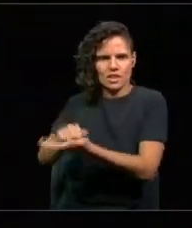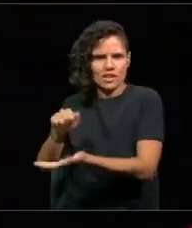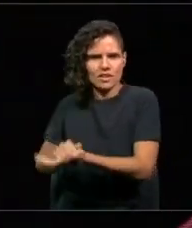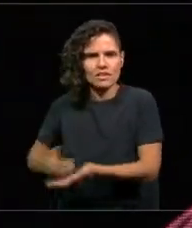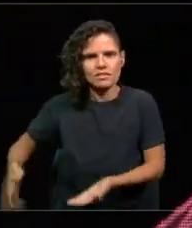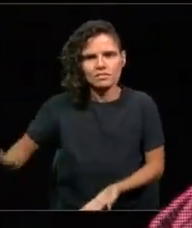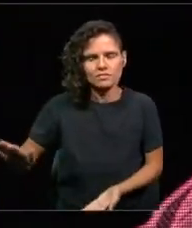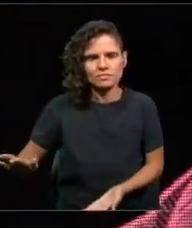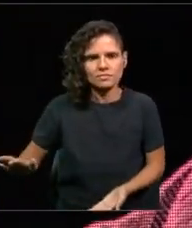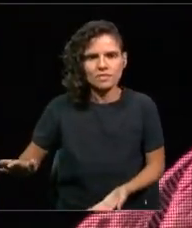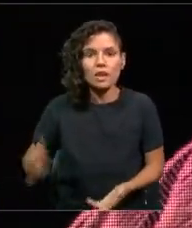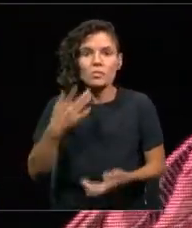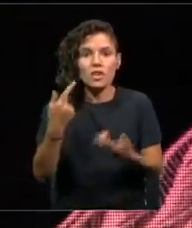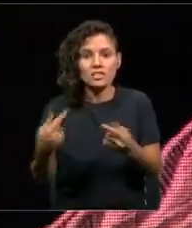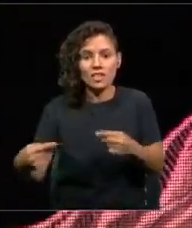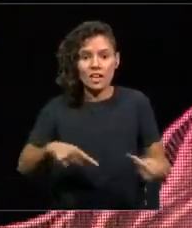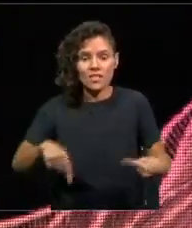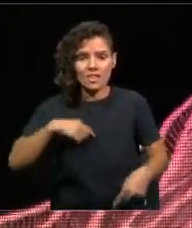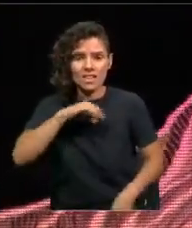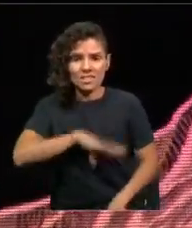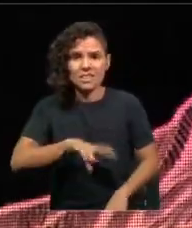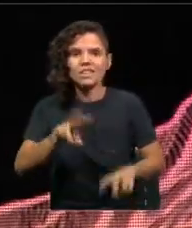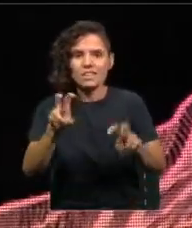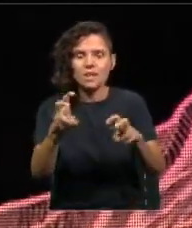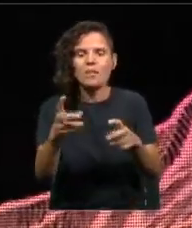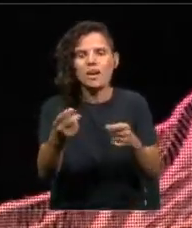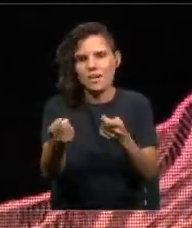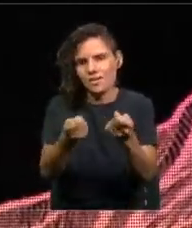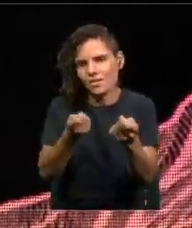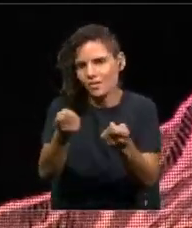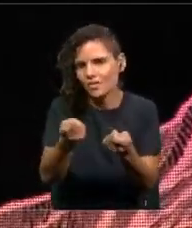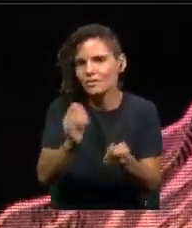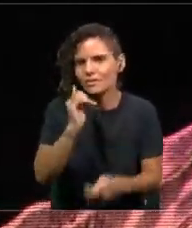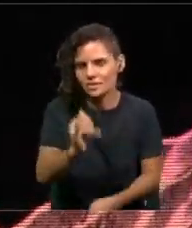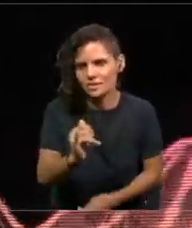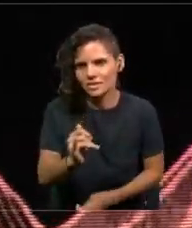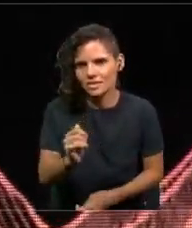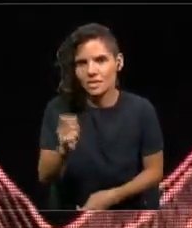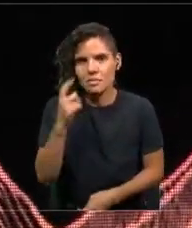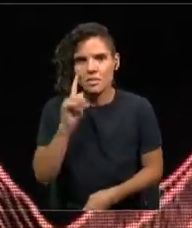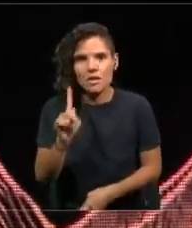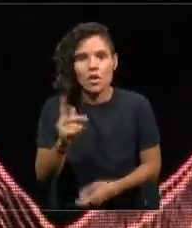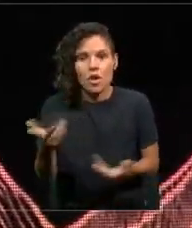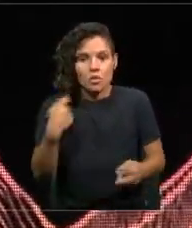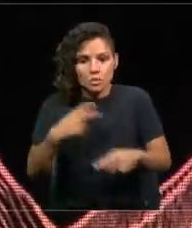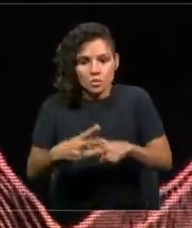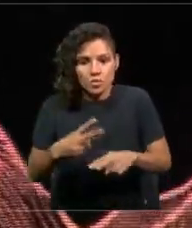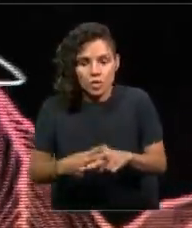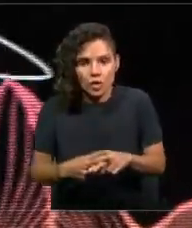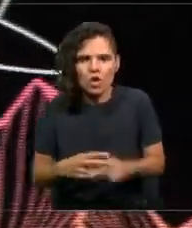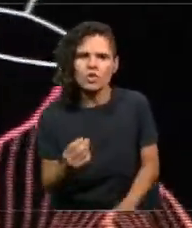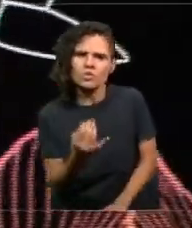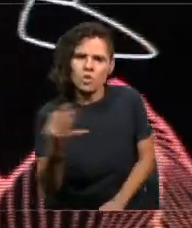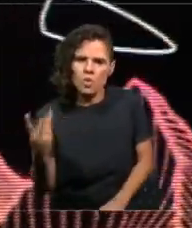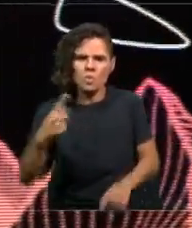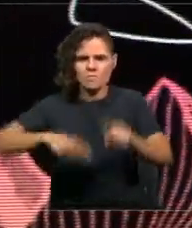decir, el debate en Chile efectivamente es económico, pero no se resuelve solo con cifras,